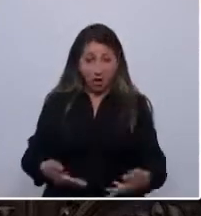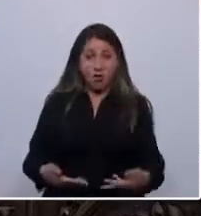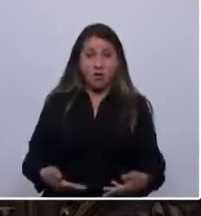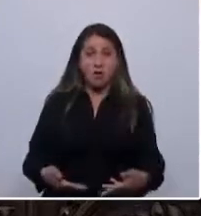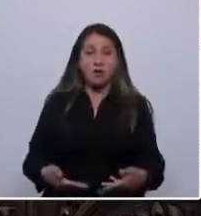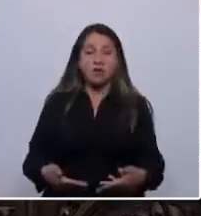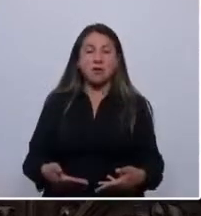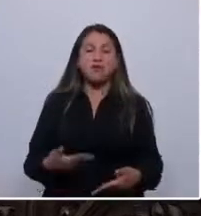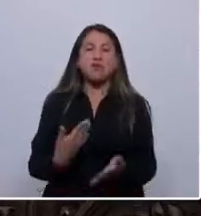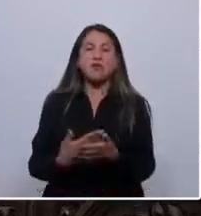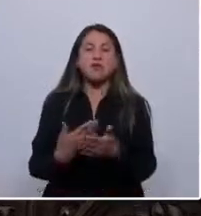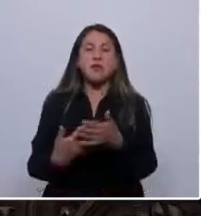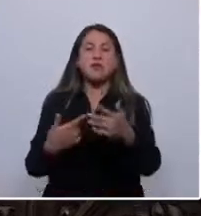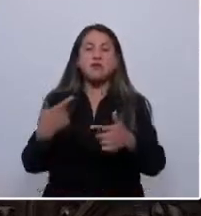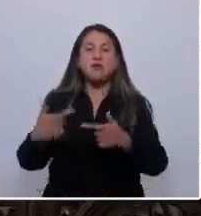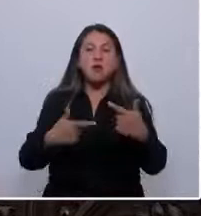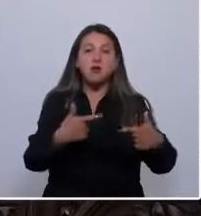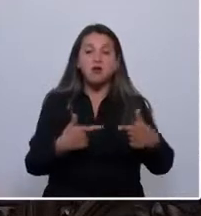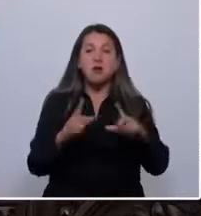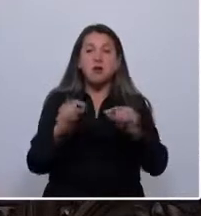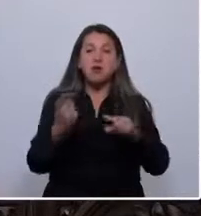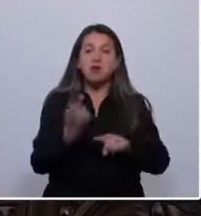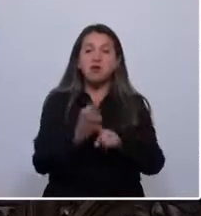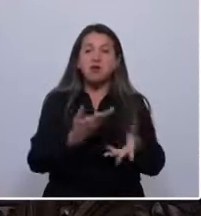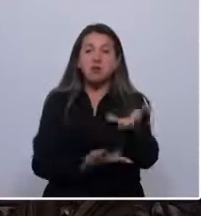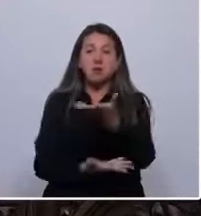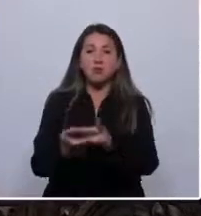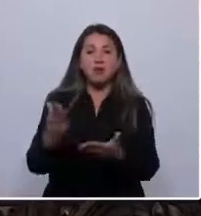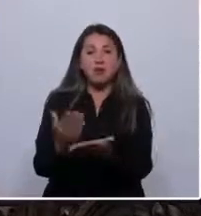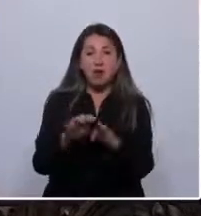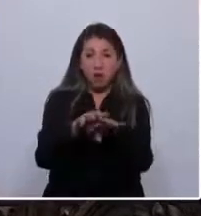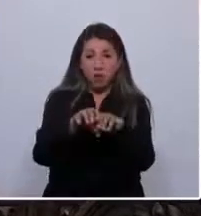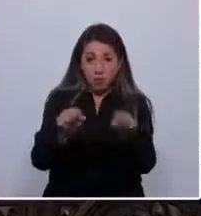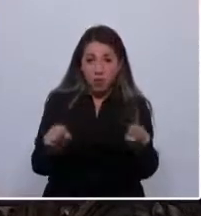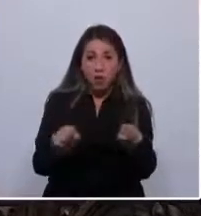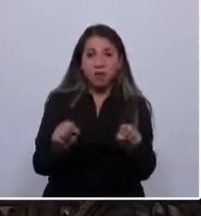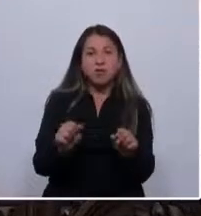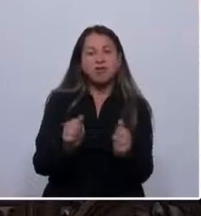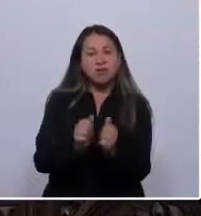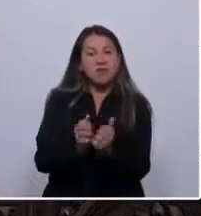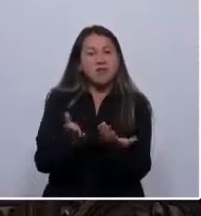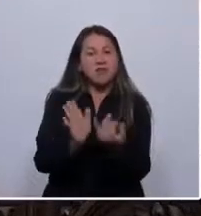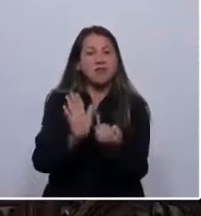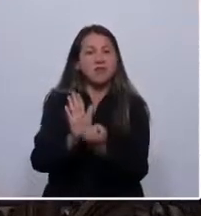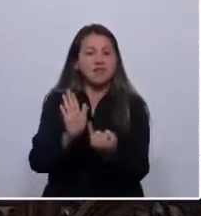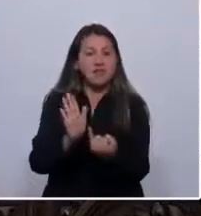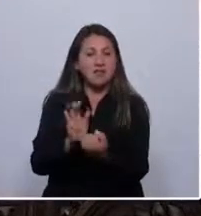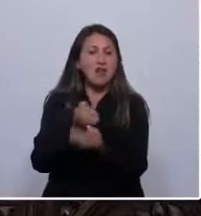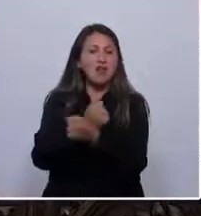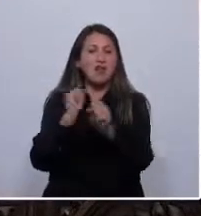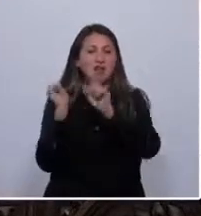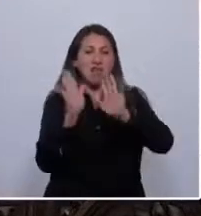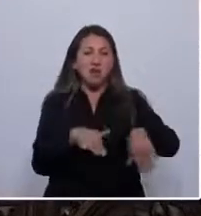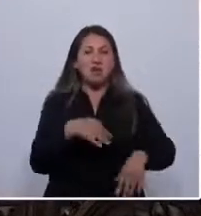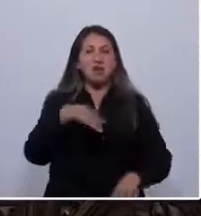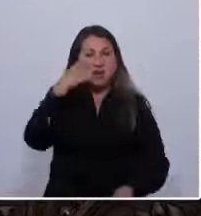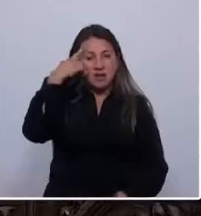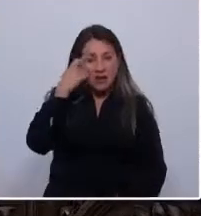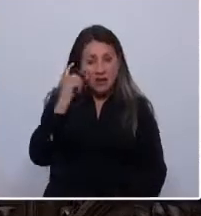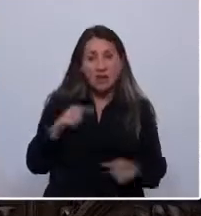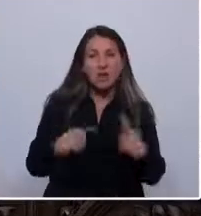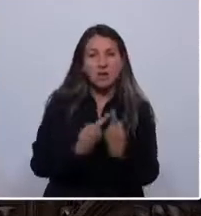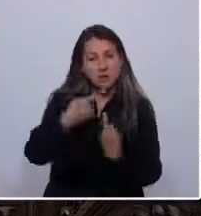política, del diálogo, de los acuerdos. Un diálogo con identidad, sin renunciar a nuestras creencias y